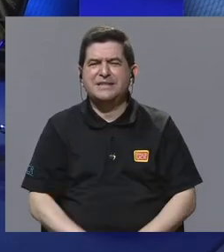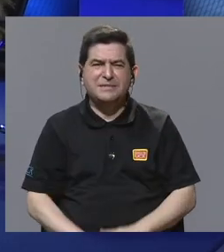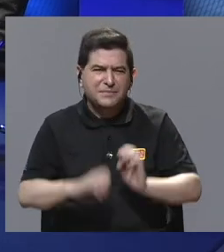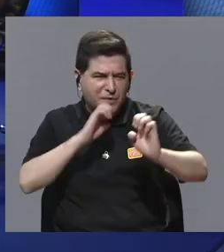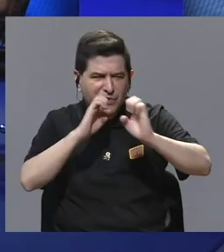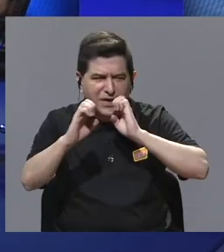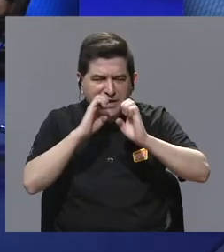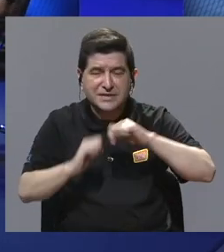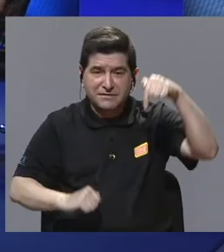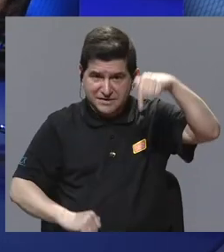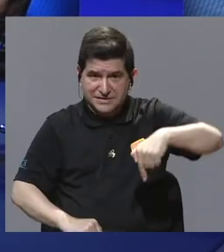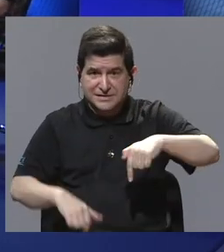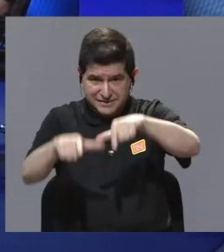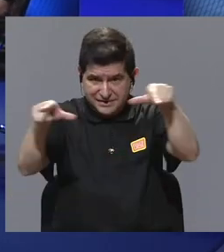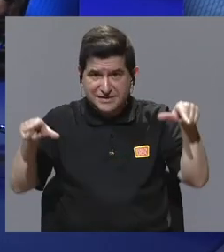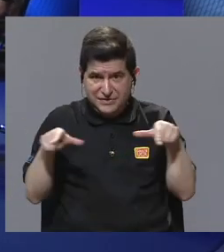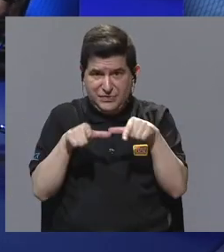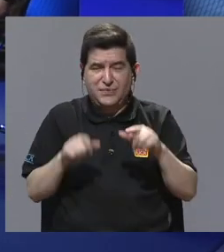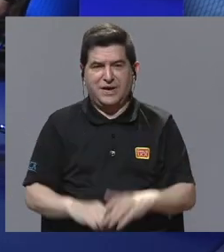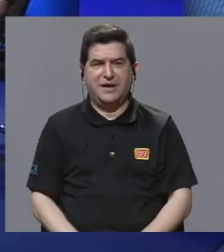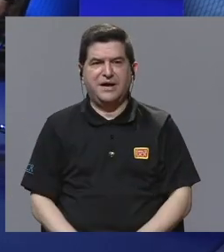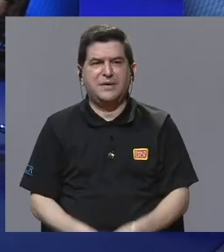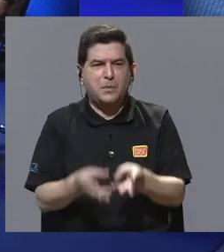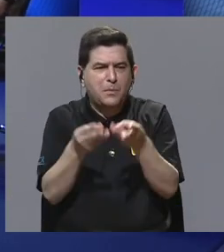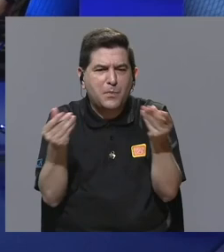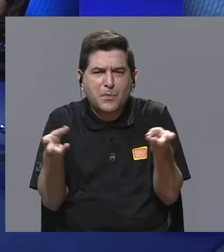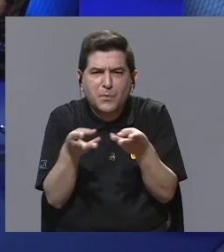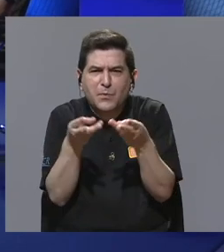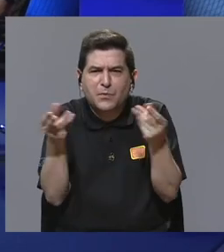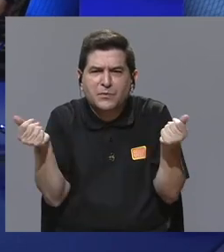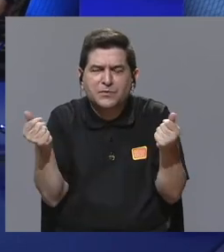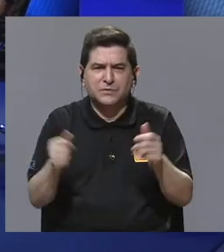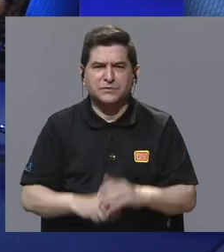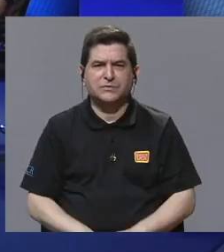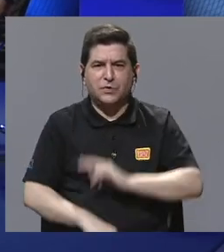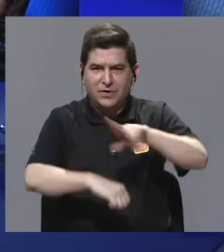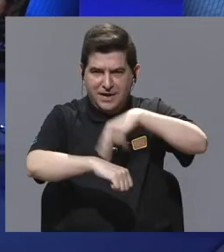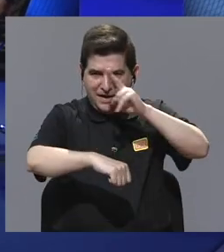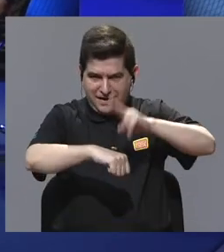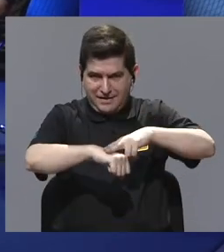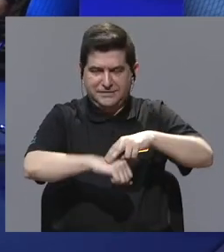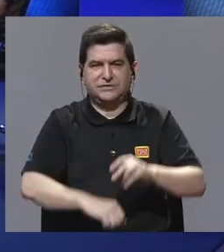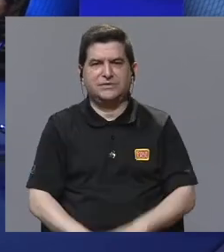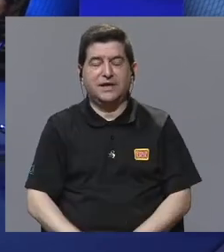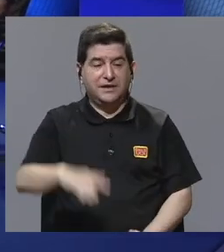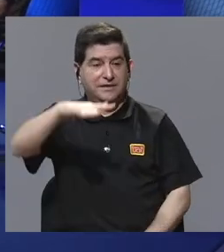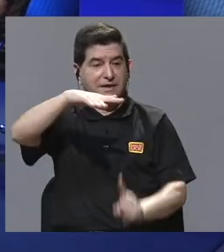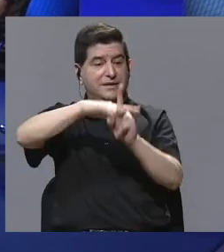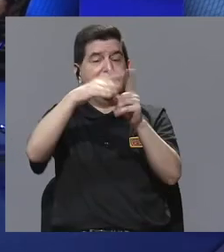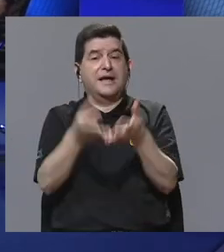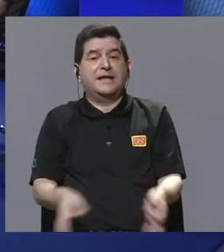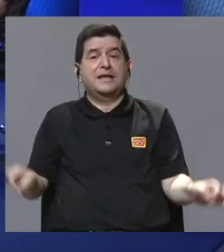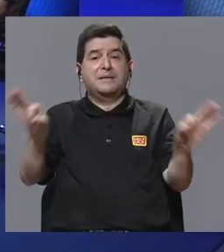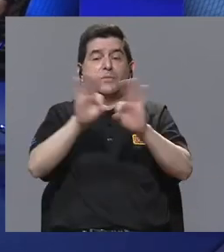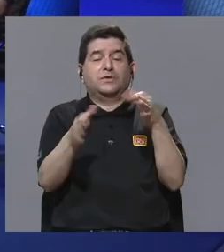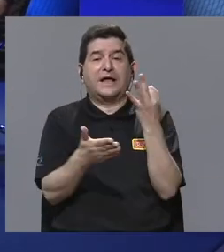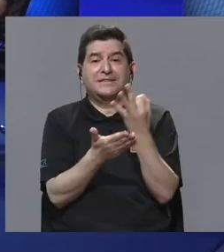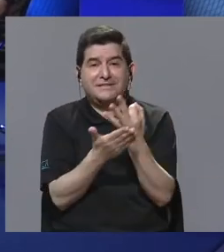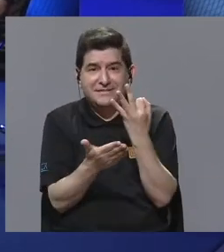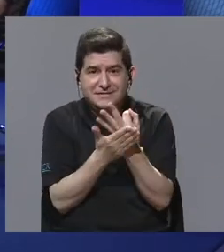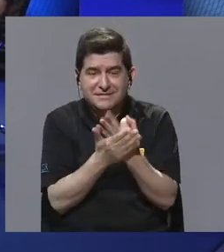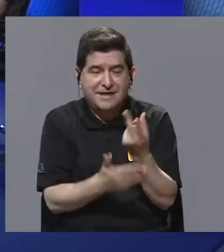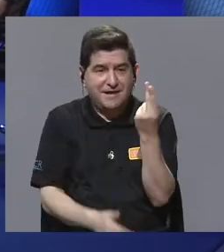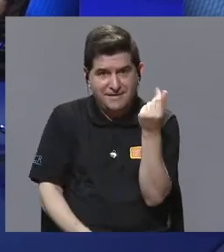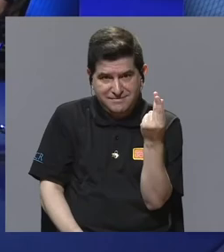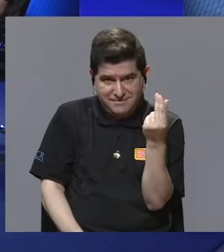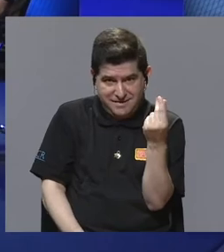en este espacio, sobre producciones nacionales, sale a reducir la importancia del financiamiento, los fondos.